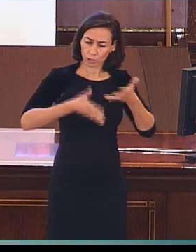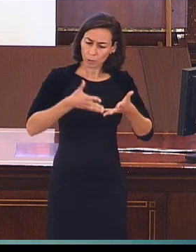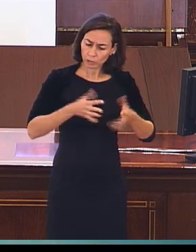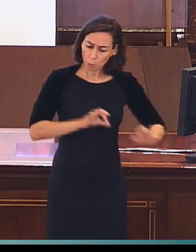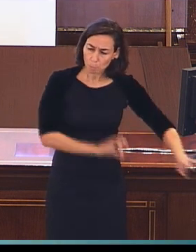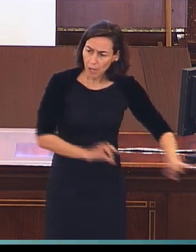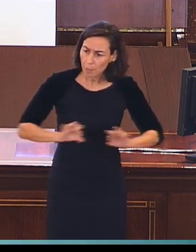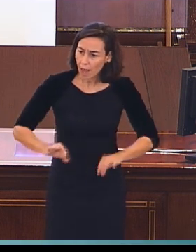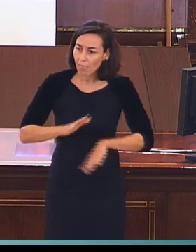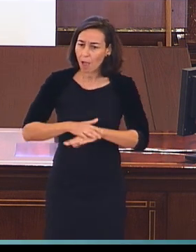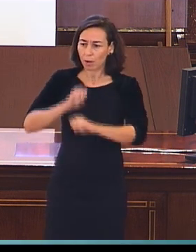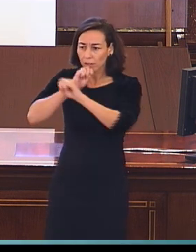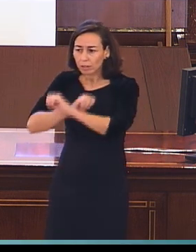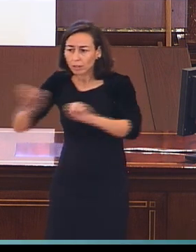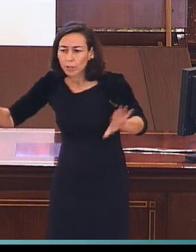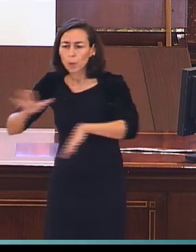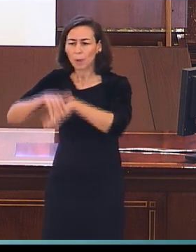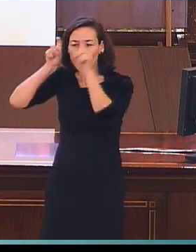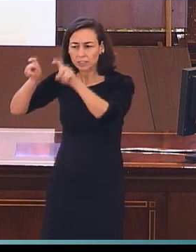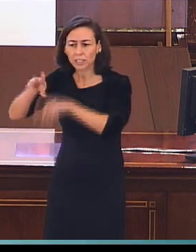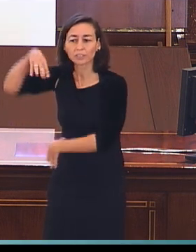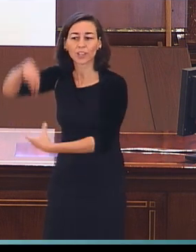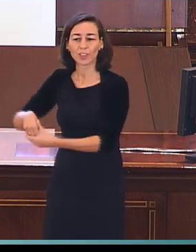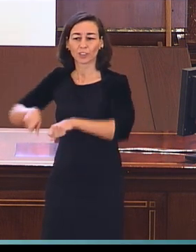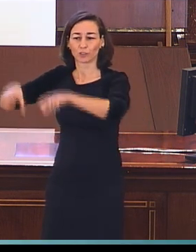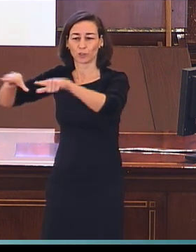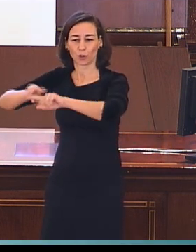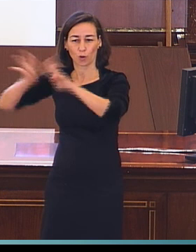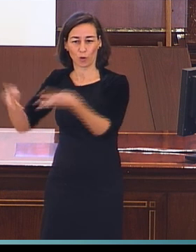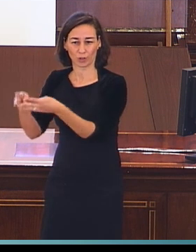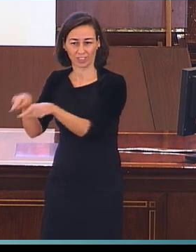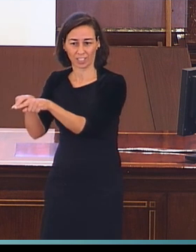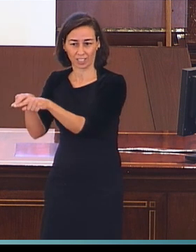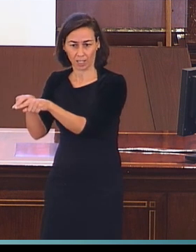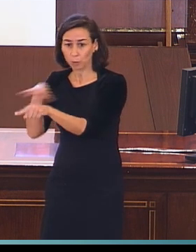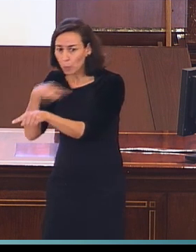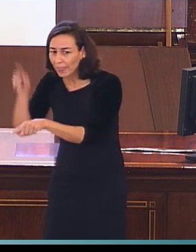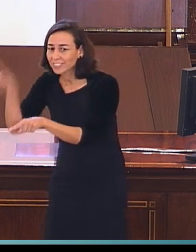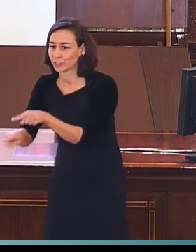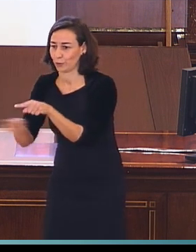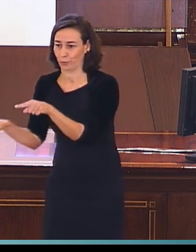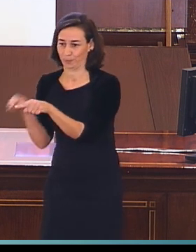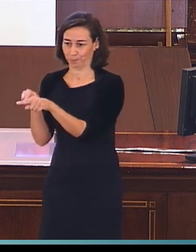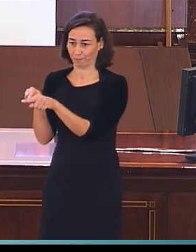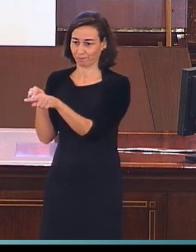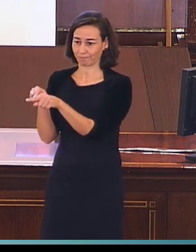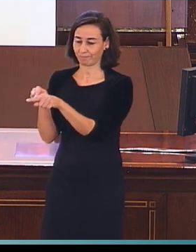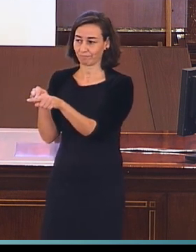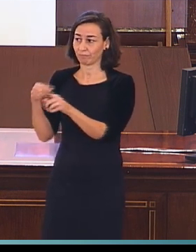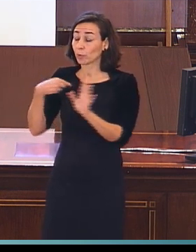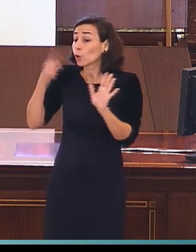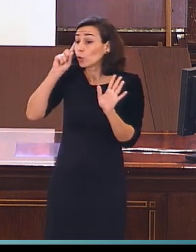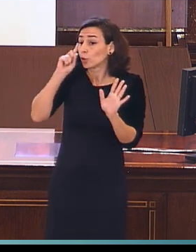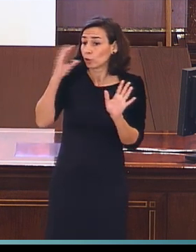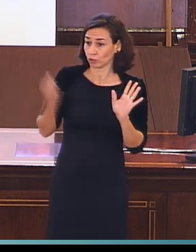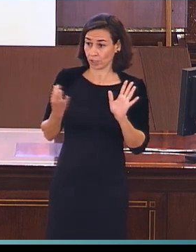transmitirse o para enseñarse o para desarrollarse a través de esta vía. No sé qué es que está